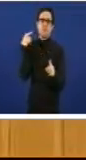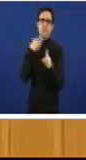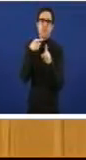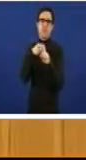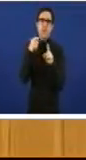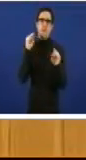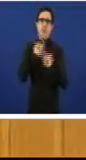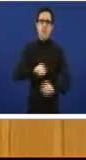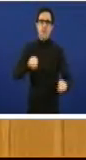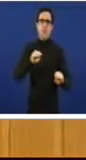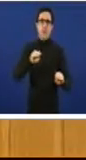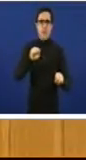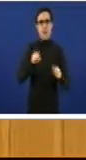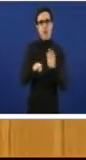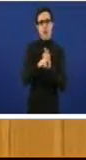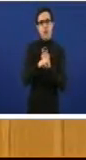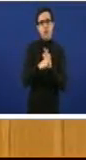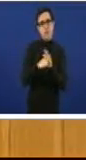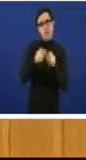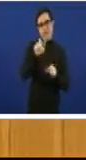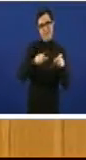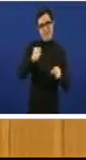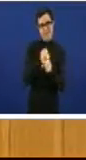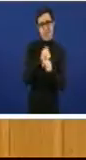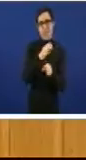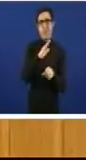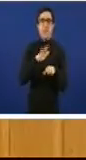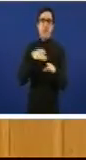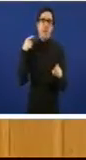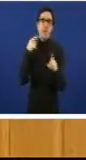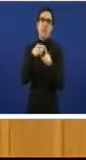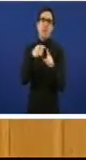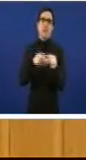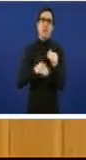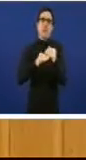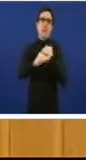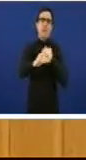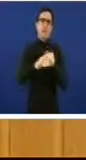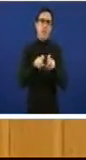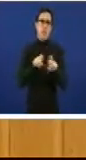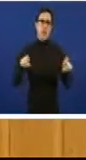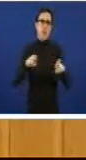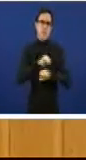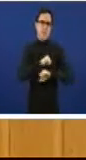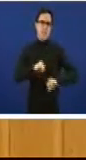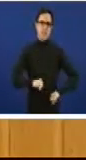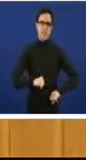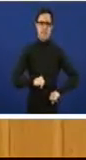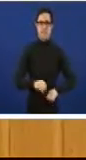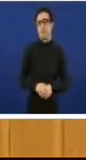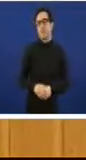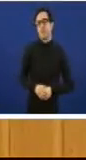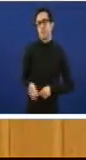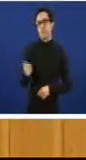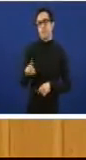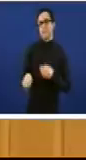competitividade das empresas. Tamén propoñemos algo que non nos parece fundamental e que este goberno ten demostrado que